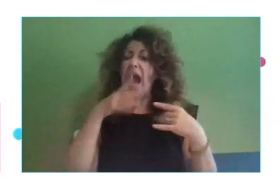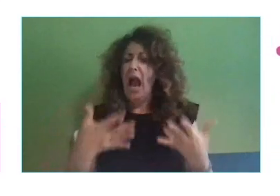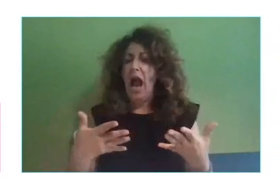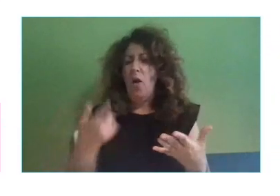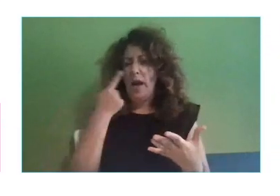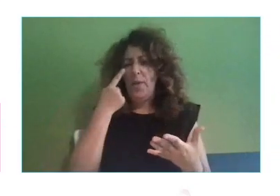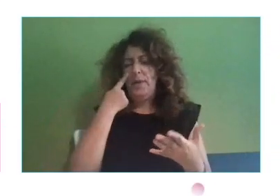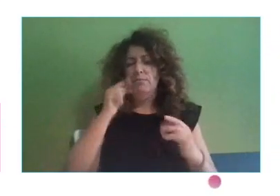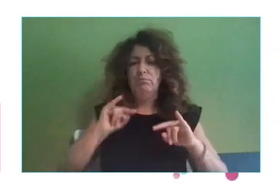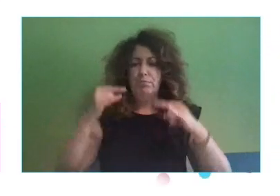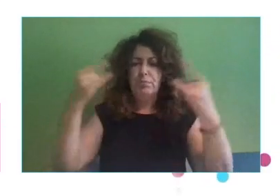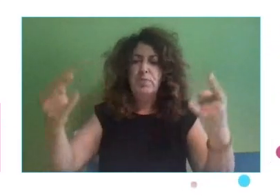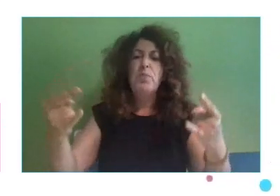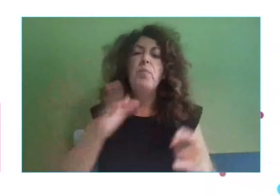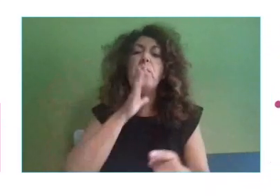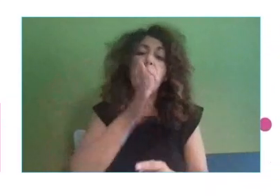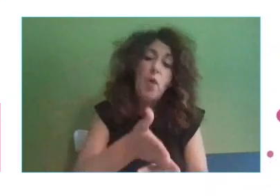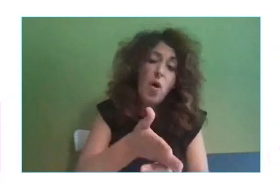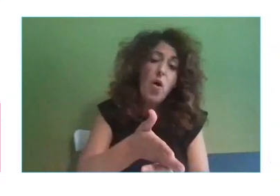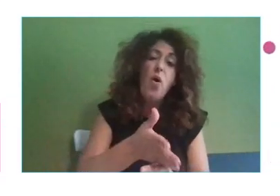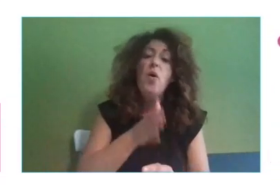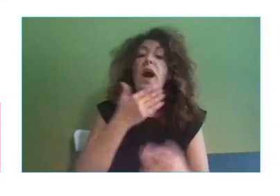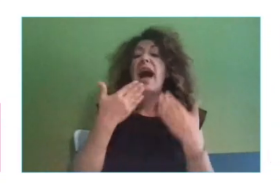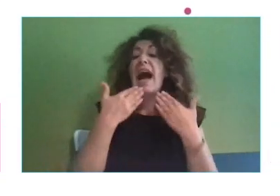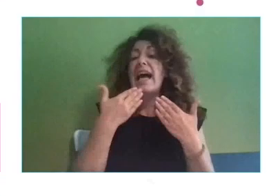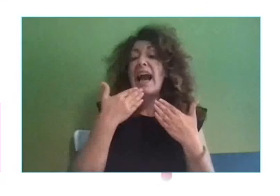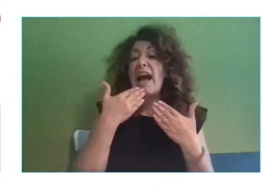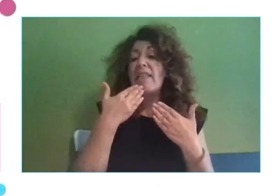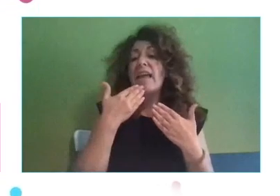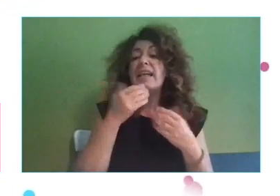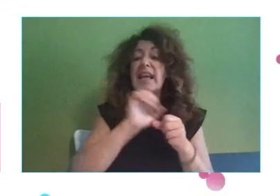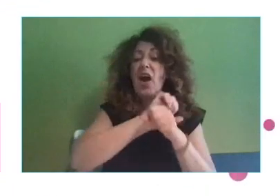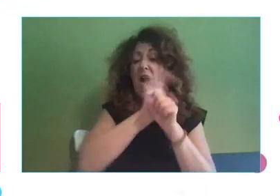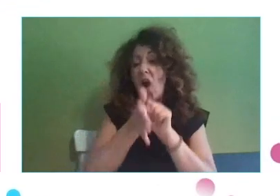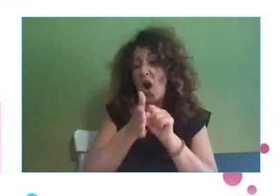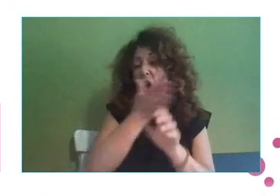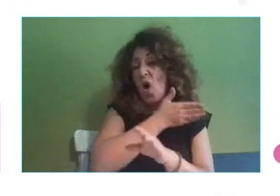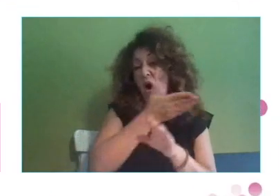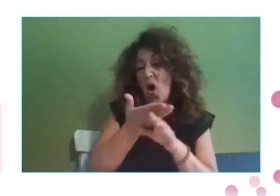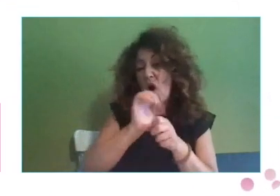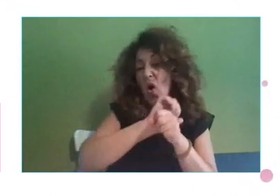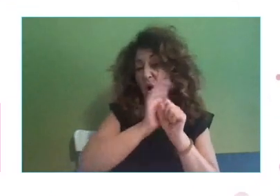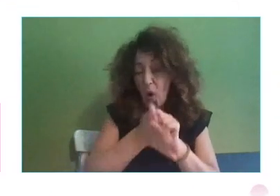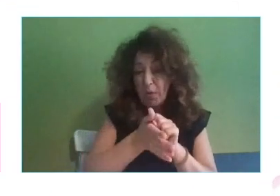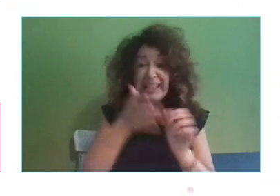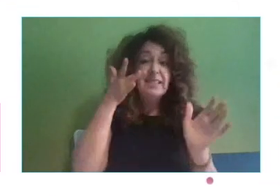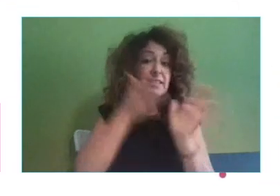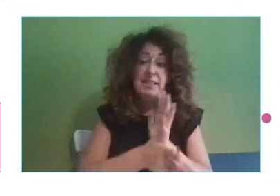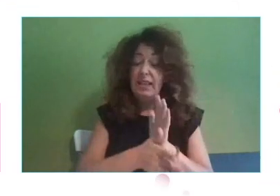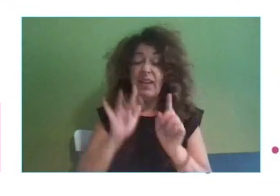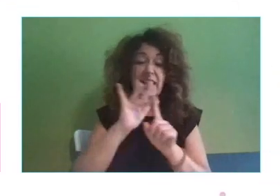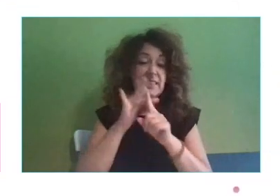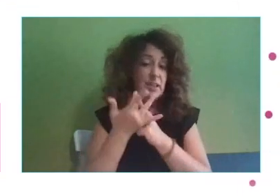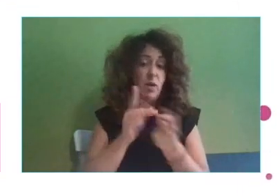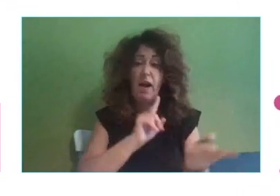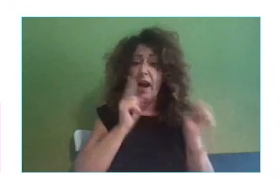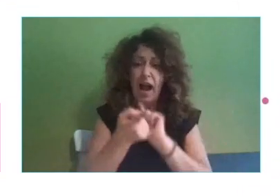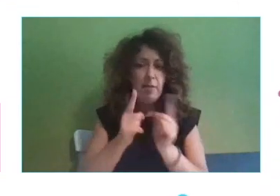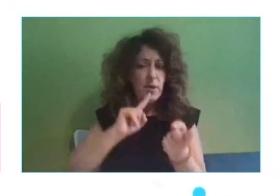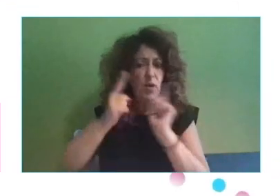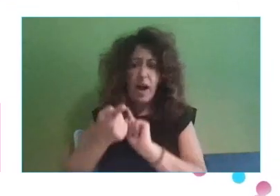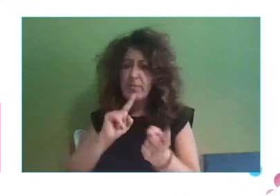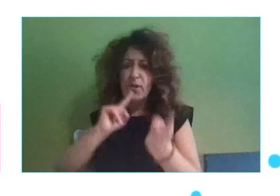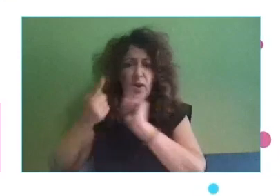a o gracias a o por razón del COVID, pues prácticamente es lo mismo que antes, que es una situación de cambio constante y continuo, pero tremendamente